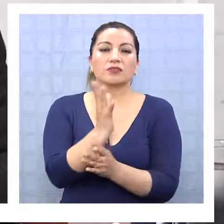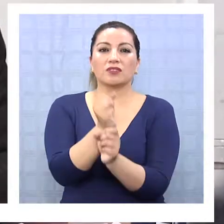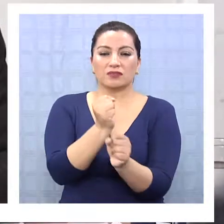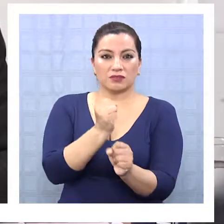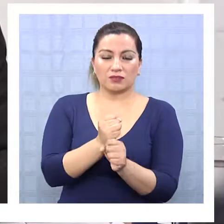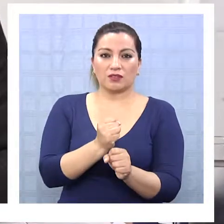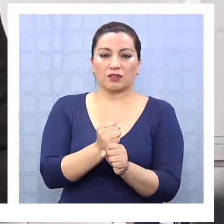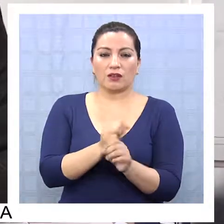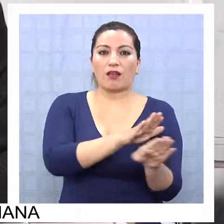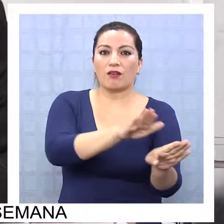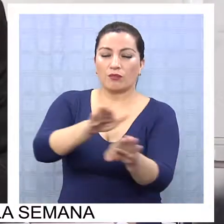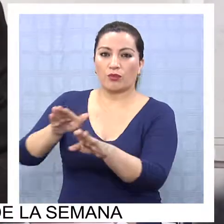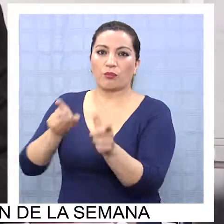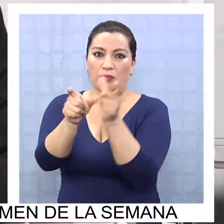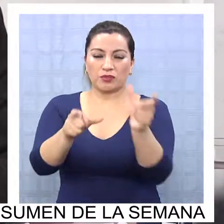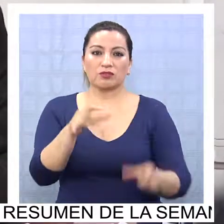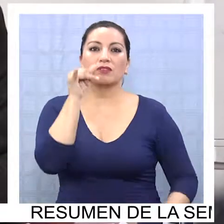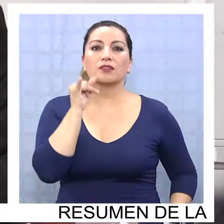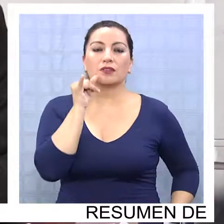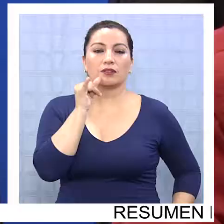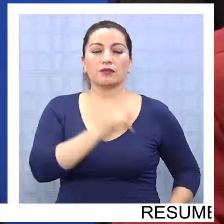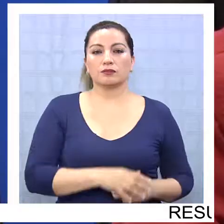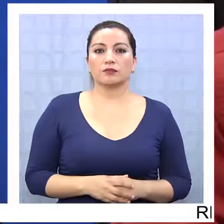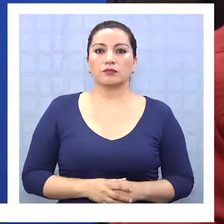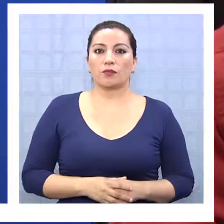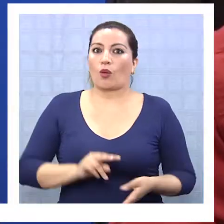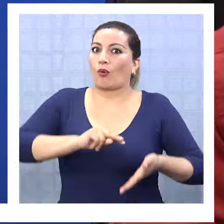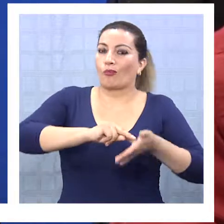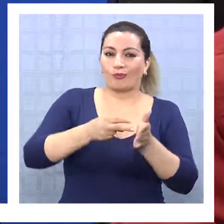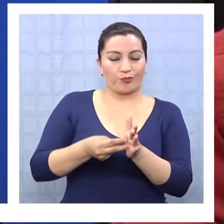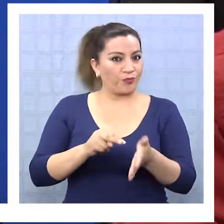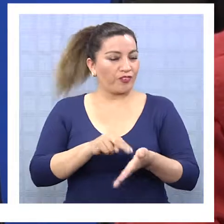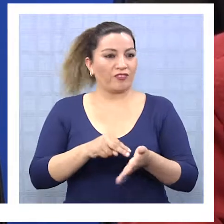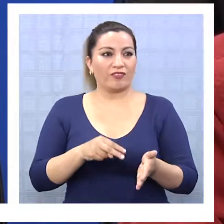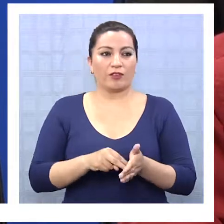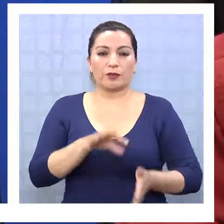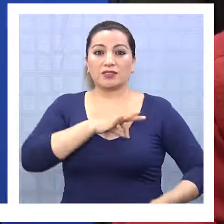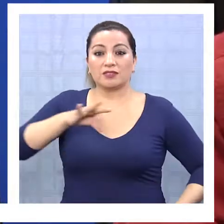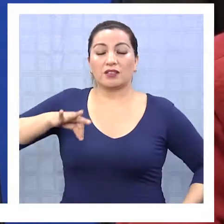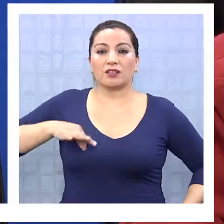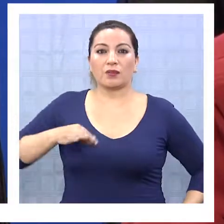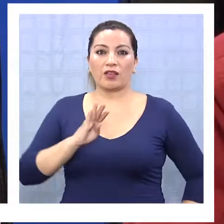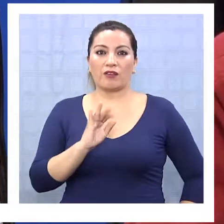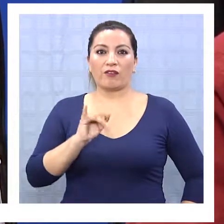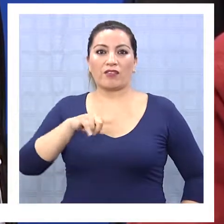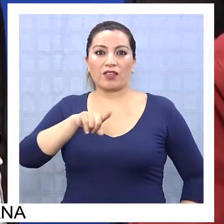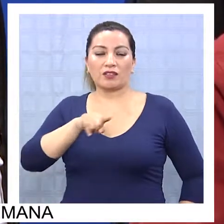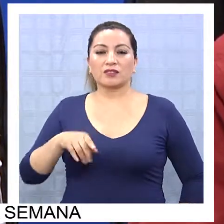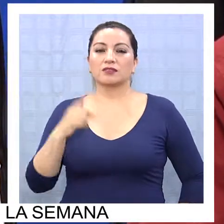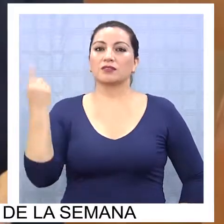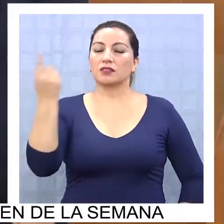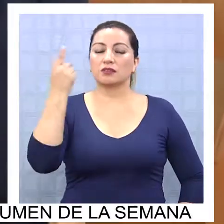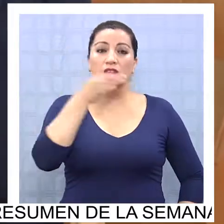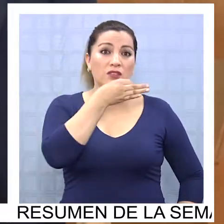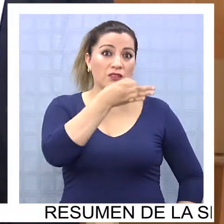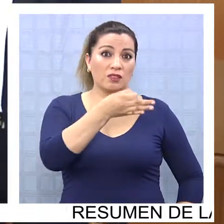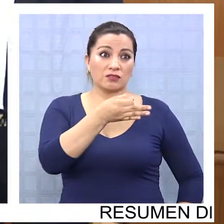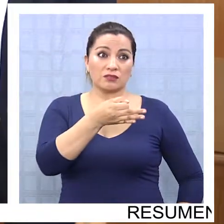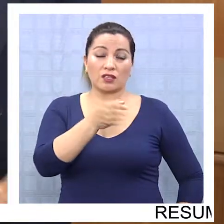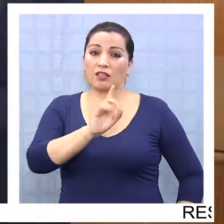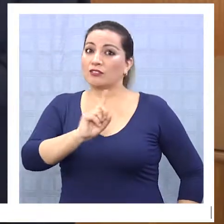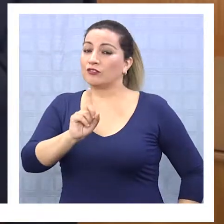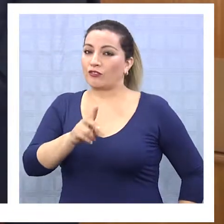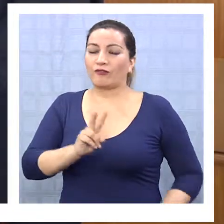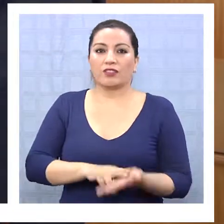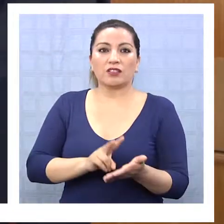trabajar por el bienestar de los iquiqueños. Un conflicto que desde la Seremía de Bienes Nacionales indicaron que es